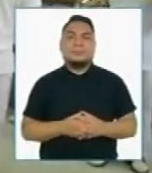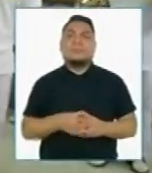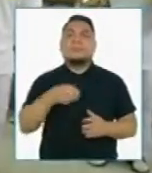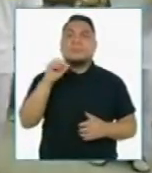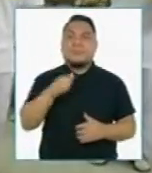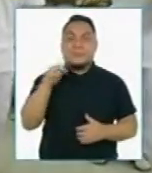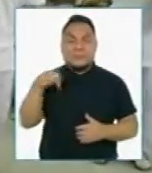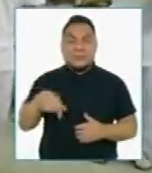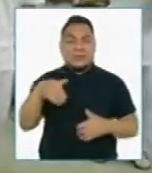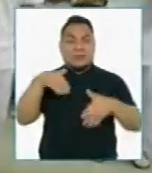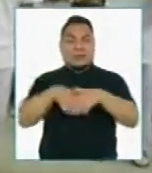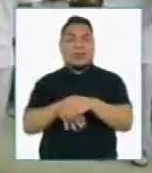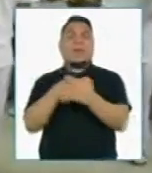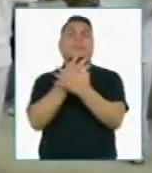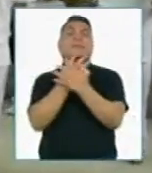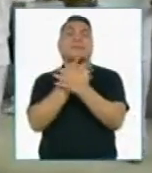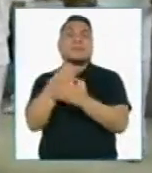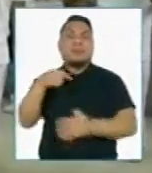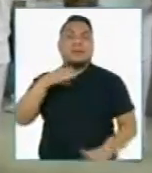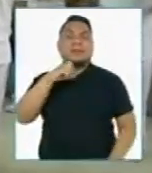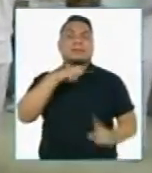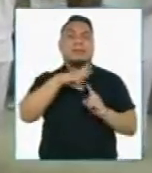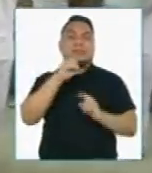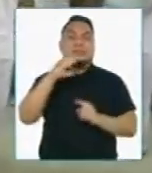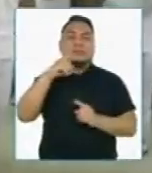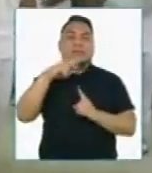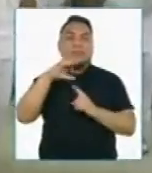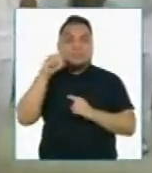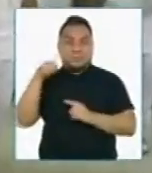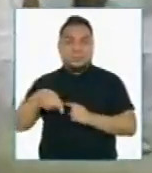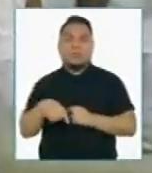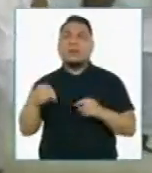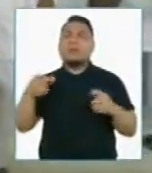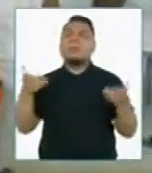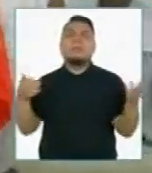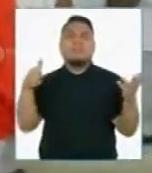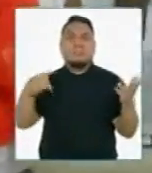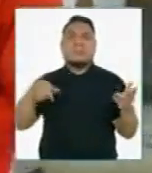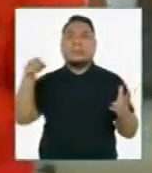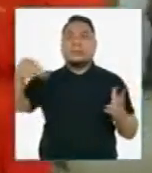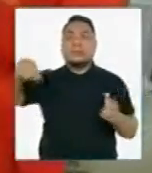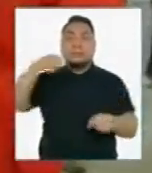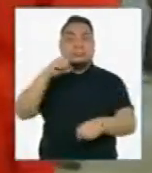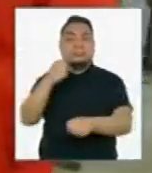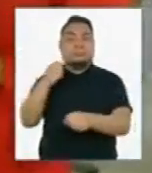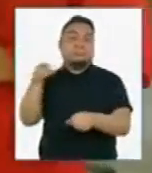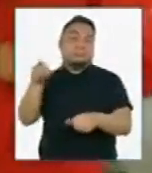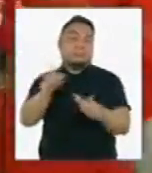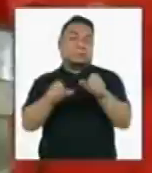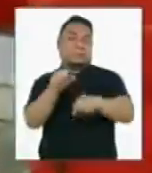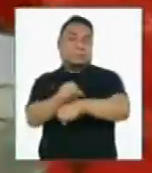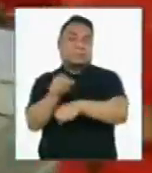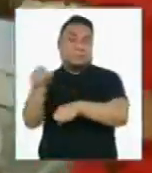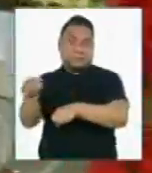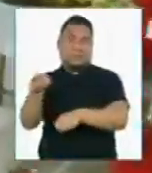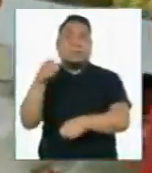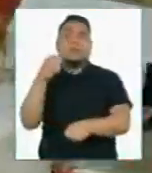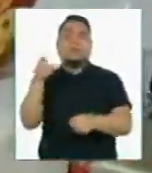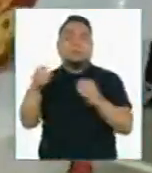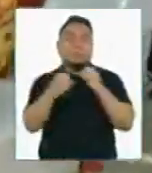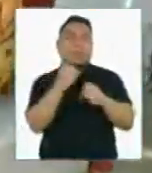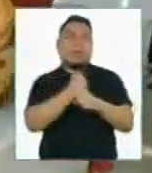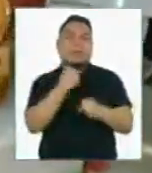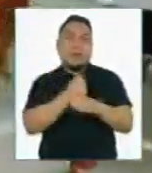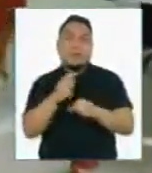Así es, desde el Centro Penitenciario Miguel Castro Castro, la novedad en la panadería, estos panetones que han preparado los internos,